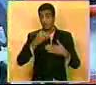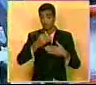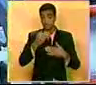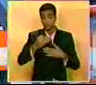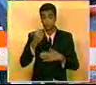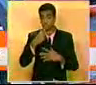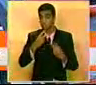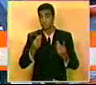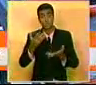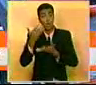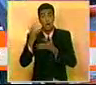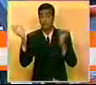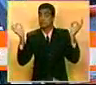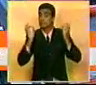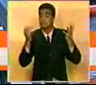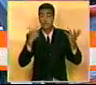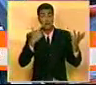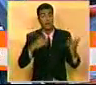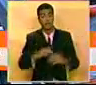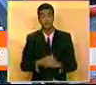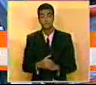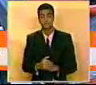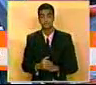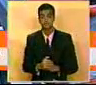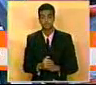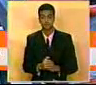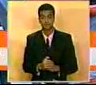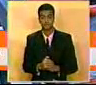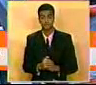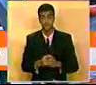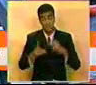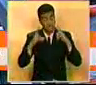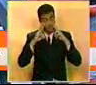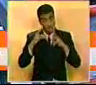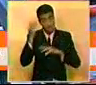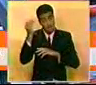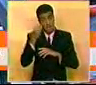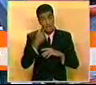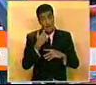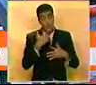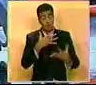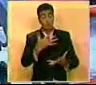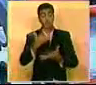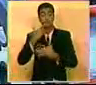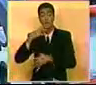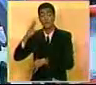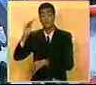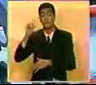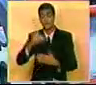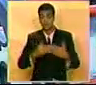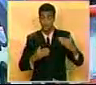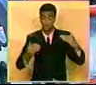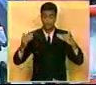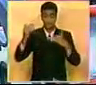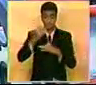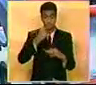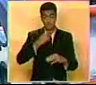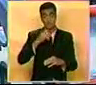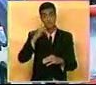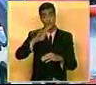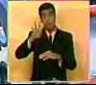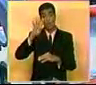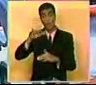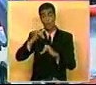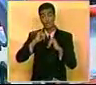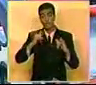conocer la victoria en la Liga Española. Habrá que ver cómo logra el mayor cae remontar en el partido de vuelta de estos